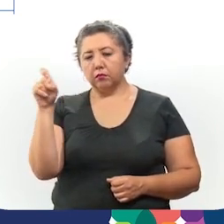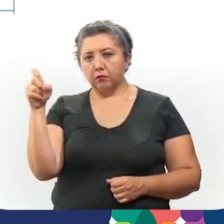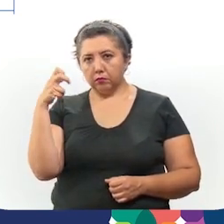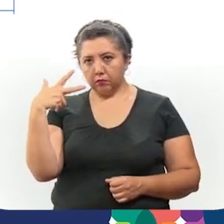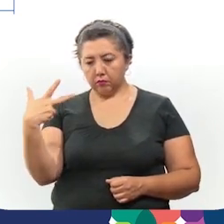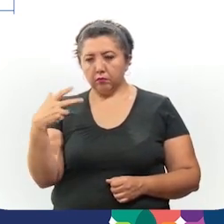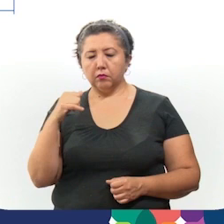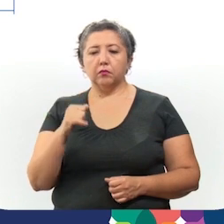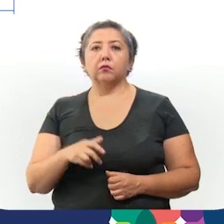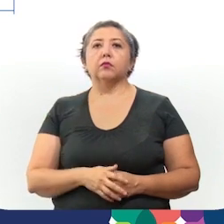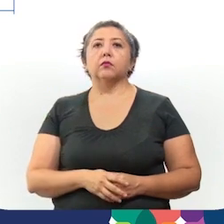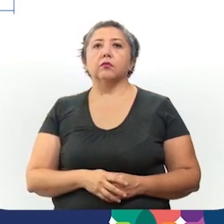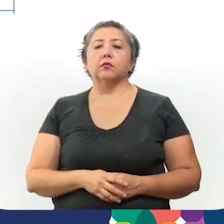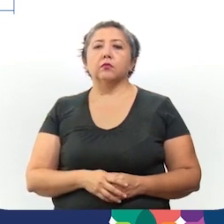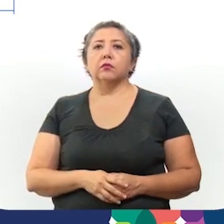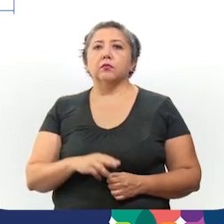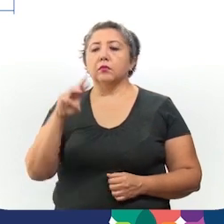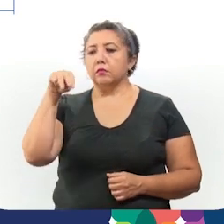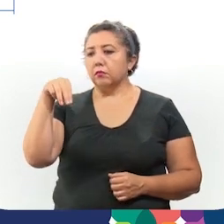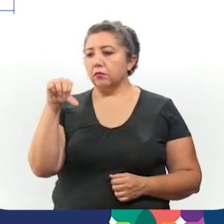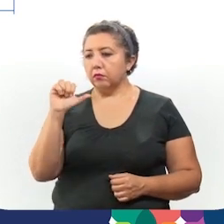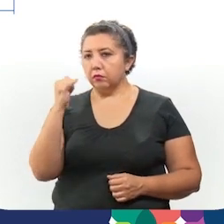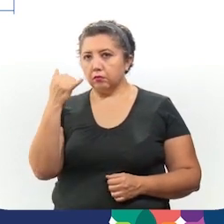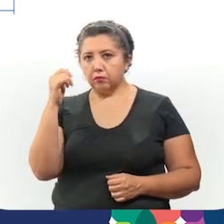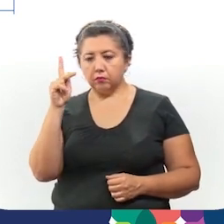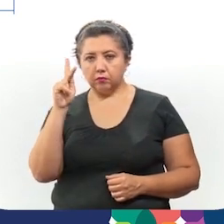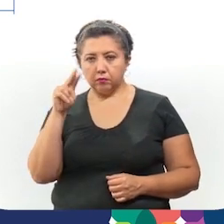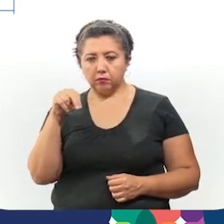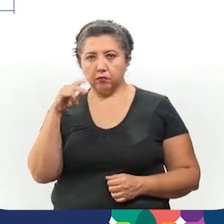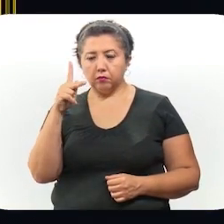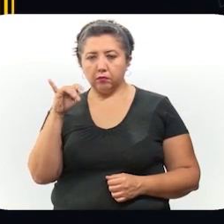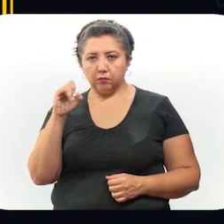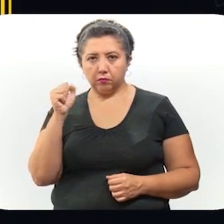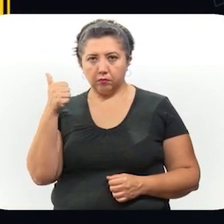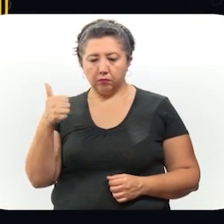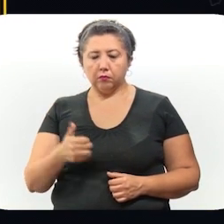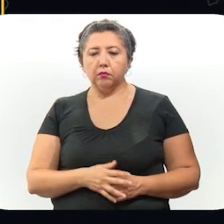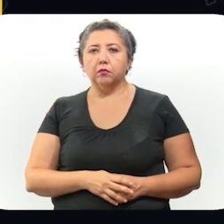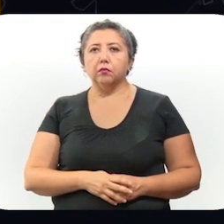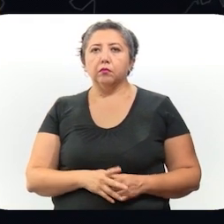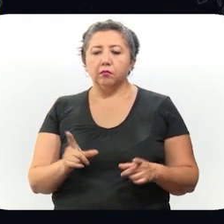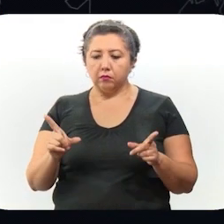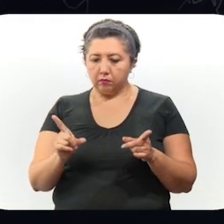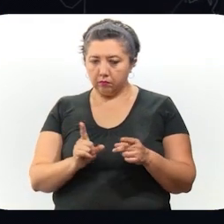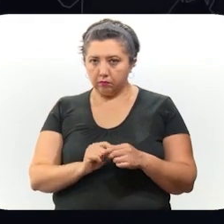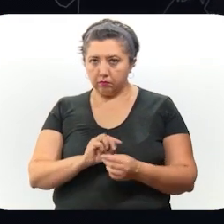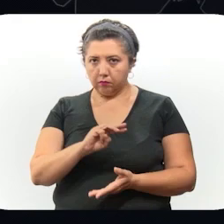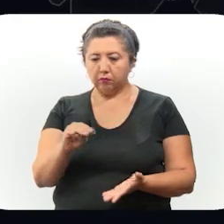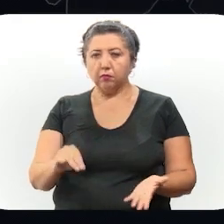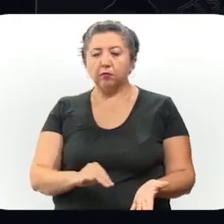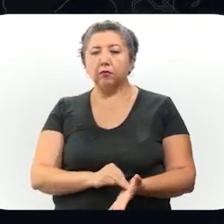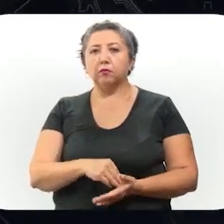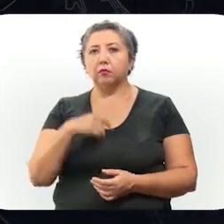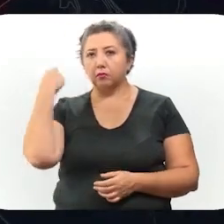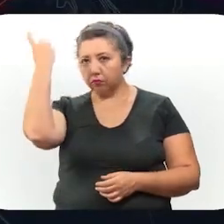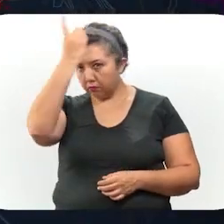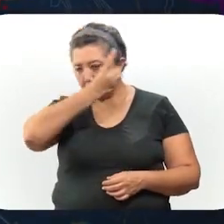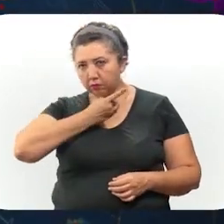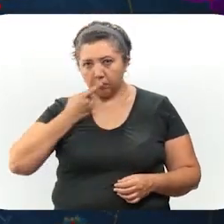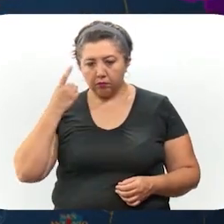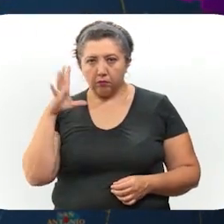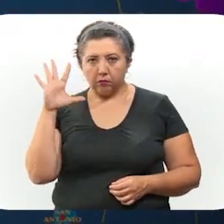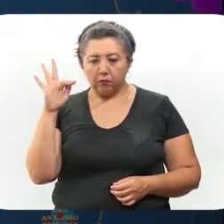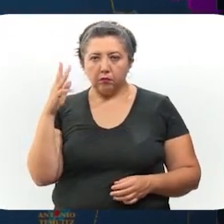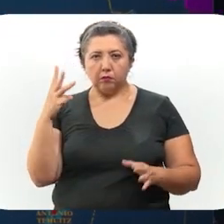Pensiones, 7, Mayapán y Pinos del Norte, 6. Específicamente en Mérida se han diagnosticado